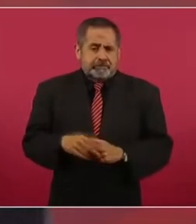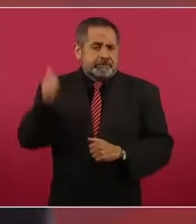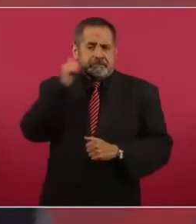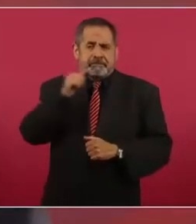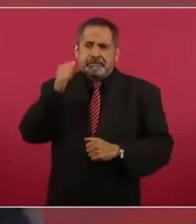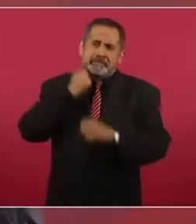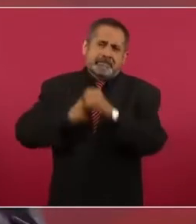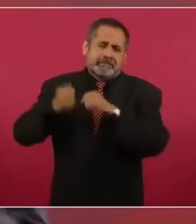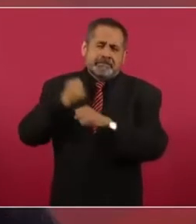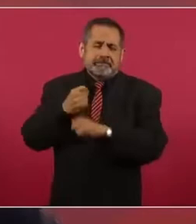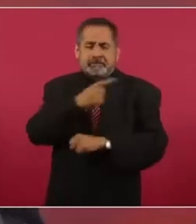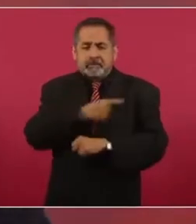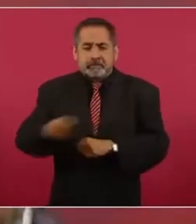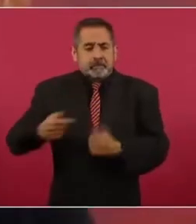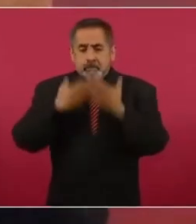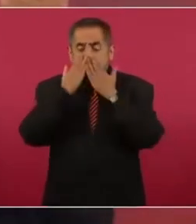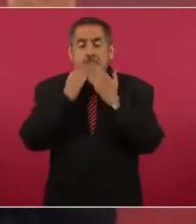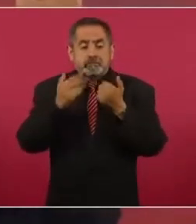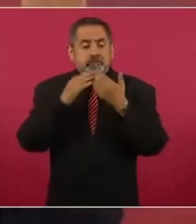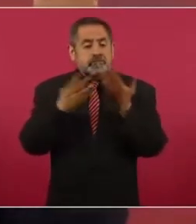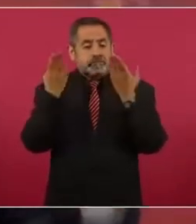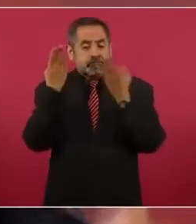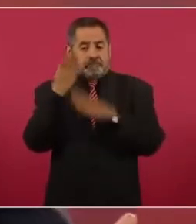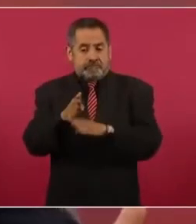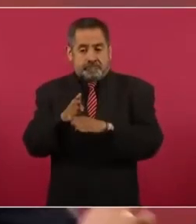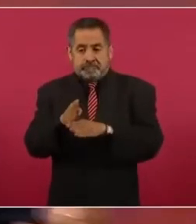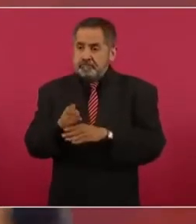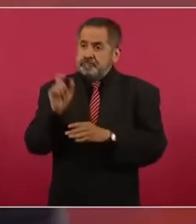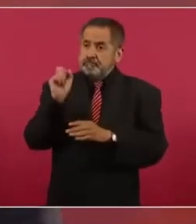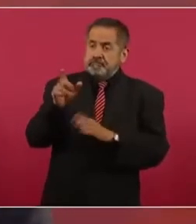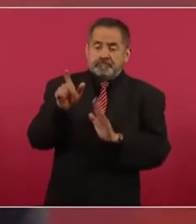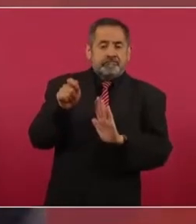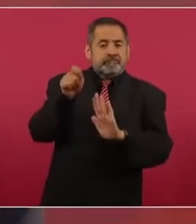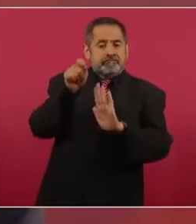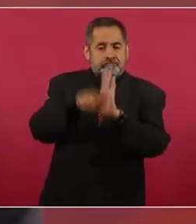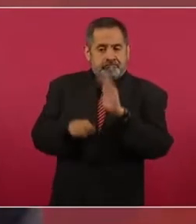Nunca he tenido una cuenta de cheque, nunca he tenido una tarjeta.